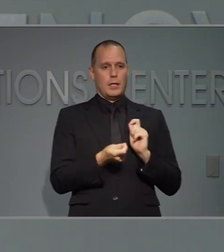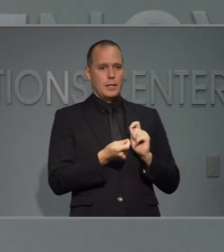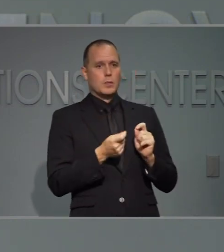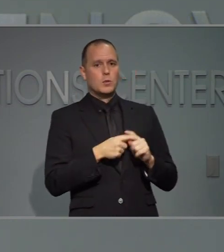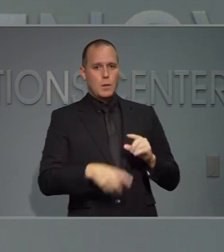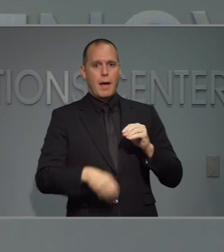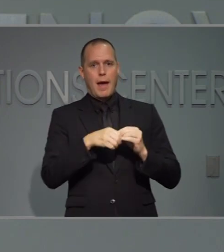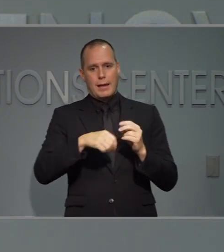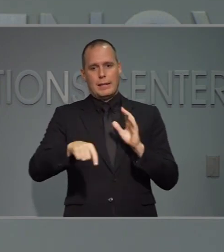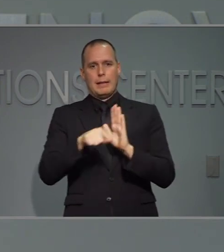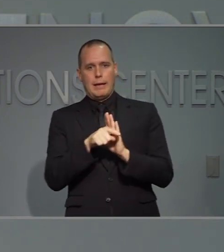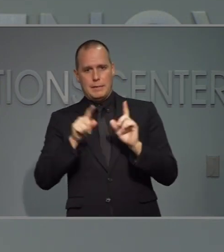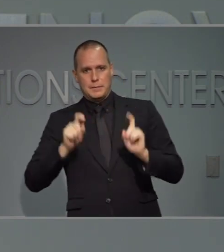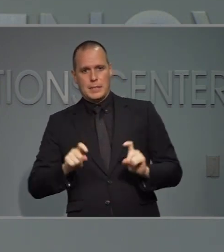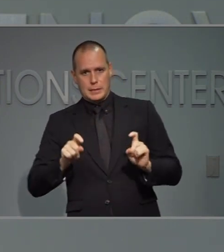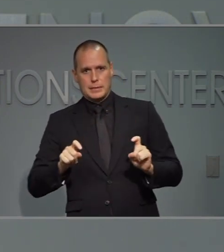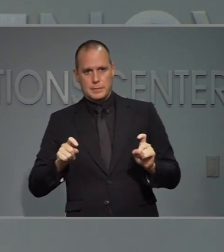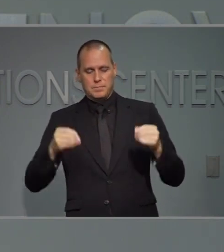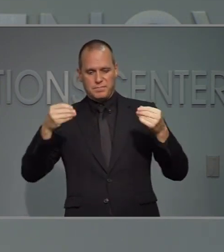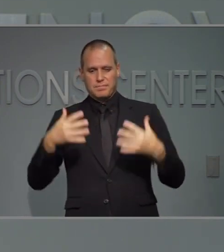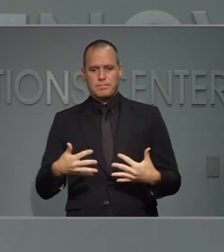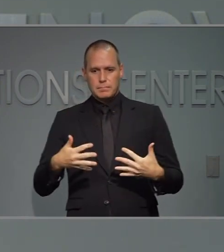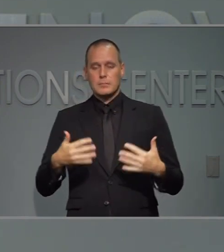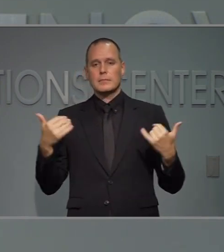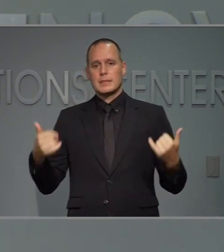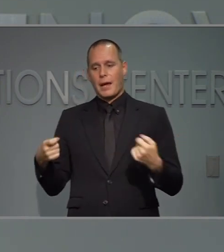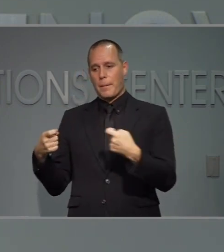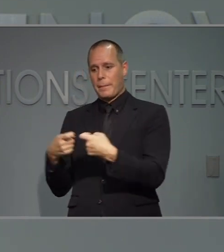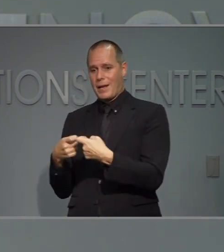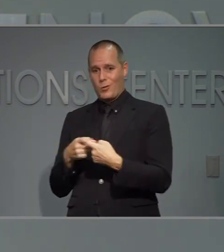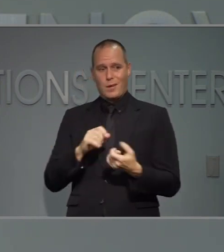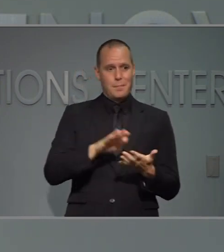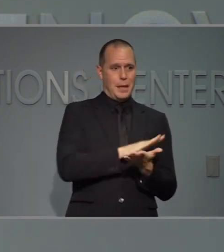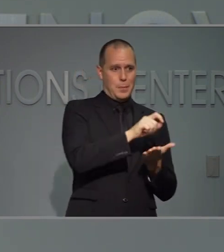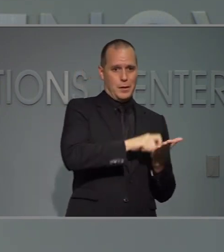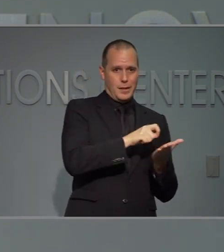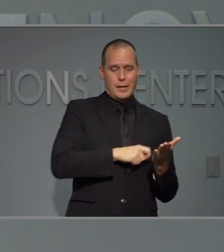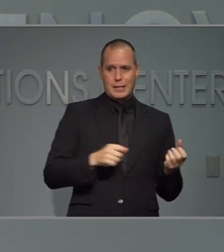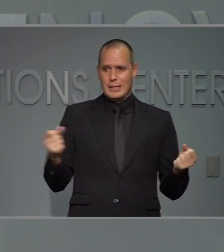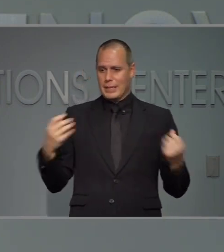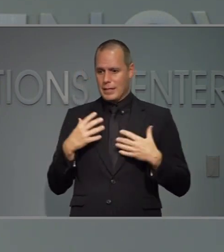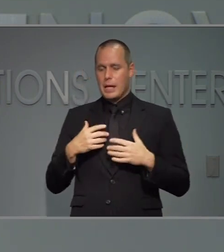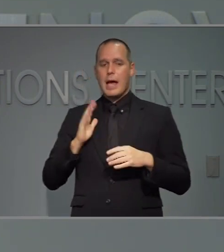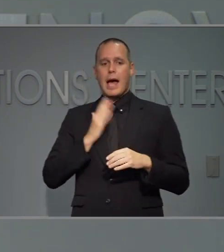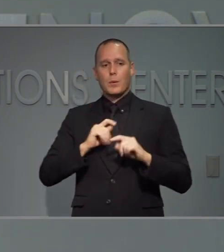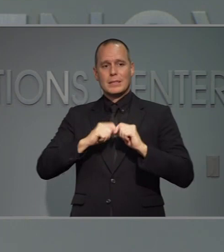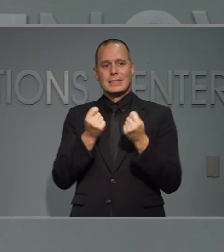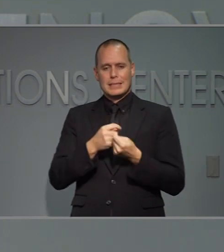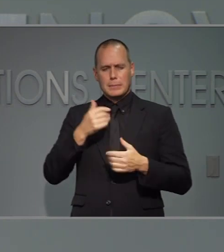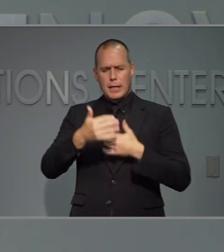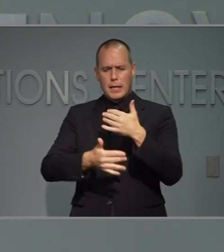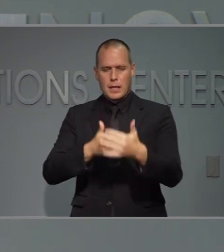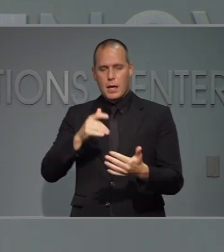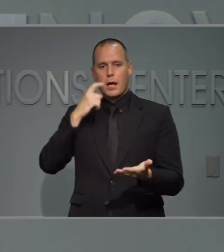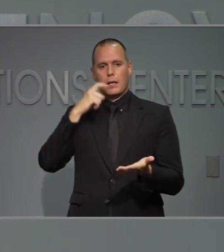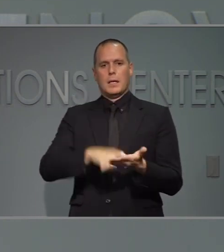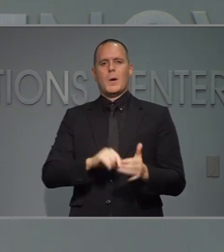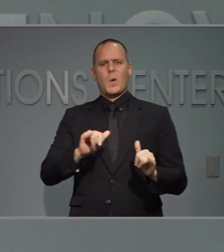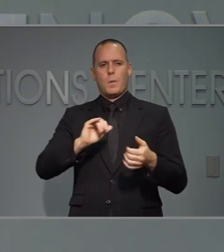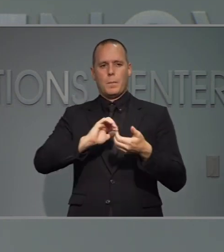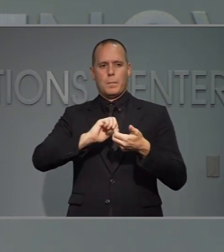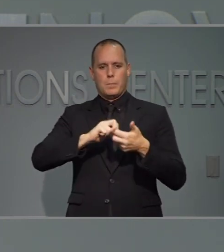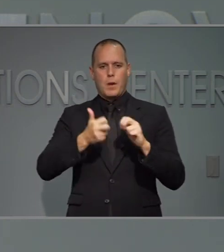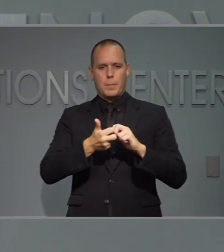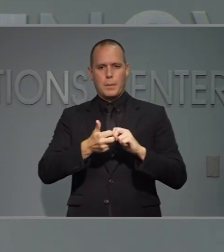que a redactar este proceso cuando unimos el si el proceso manual y el proceso electrónico fue cuando nuestro equipo